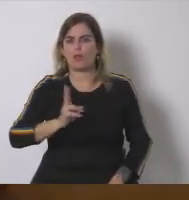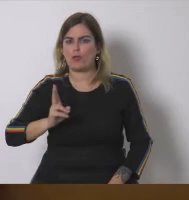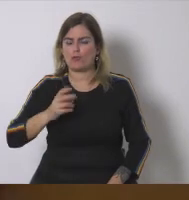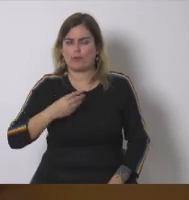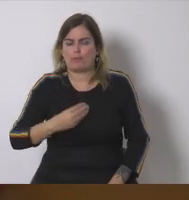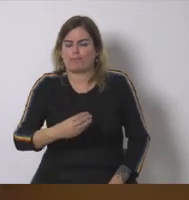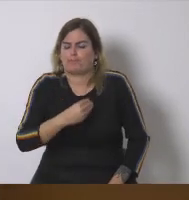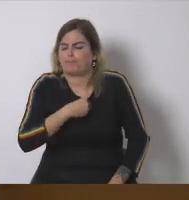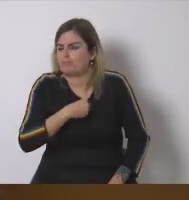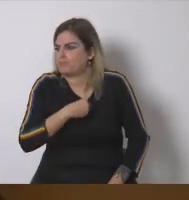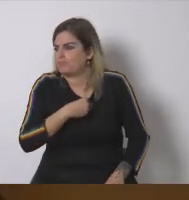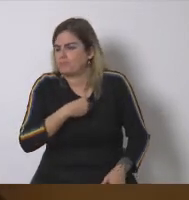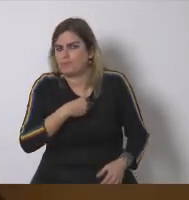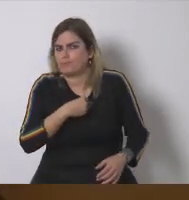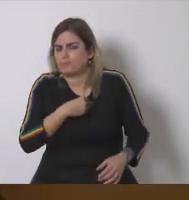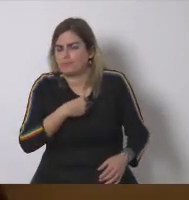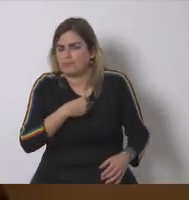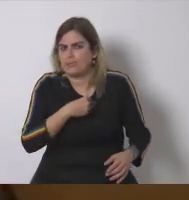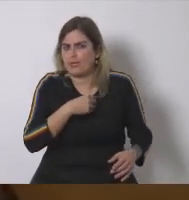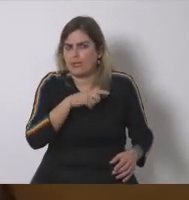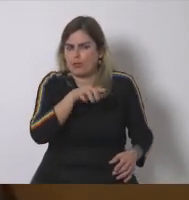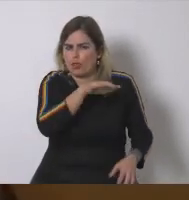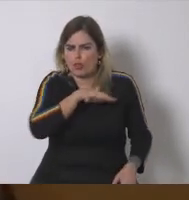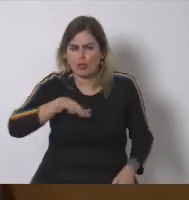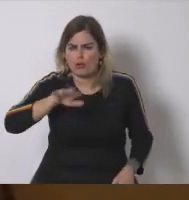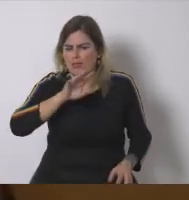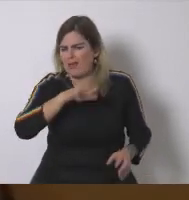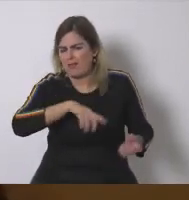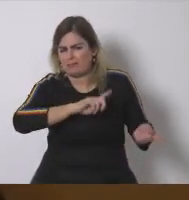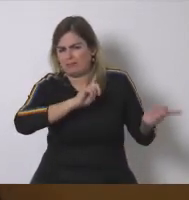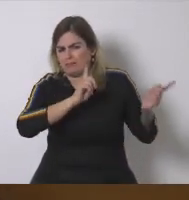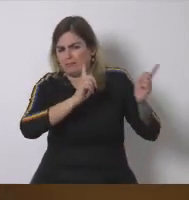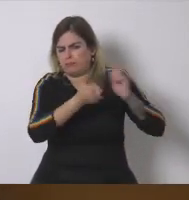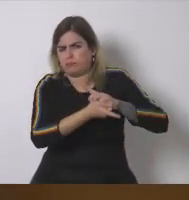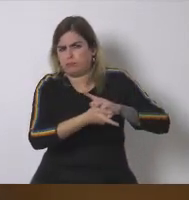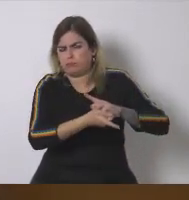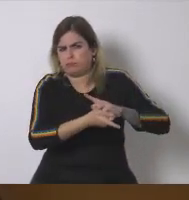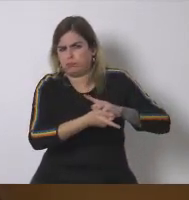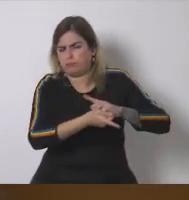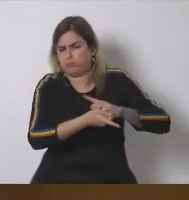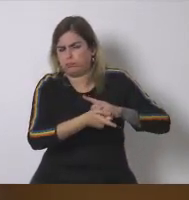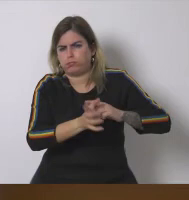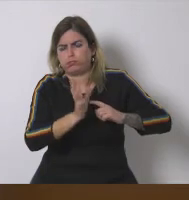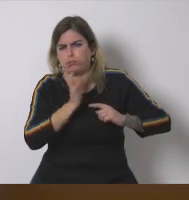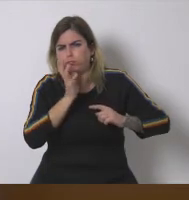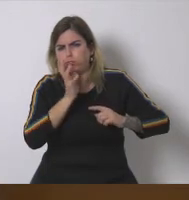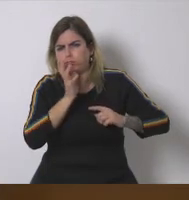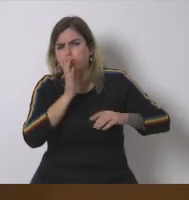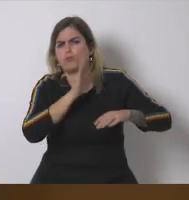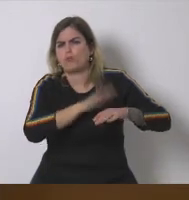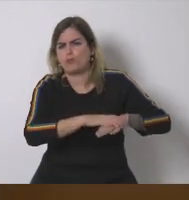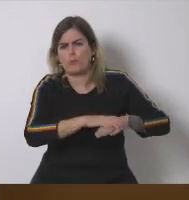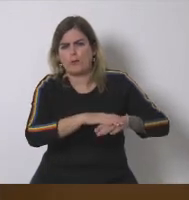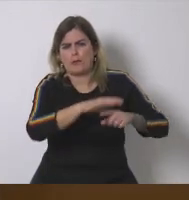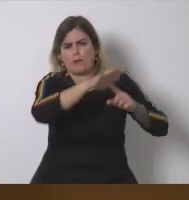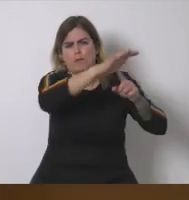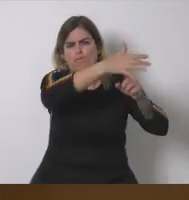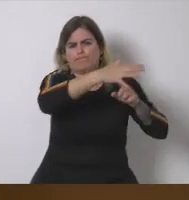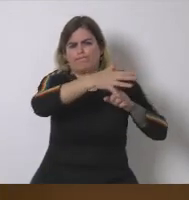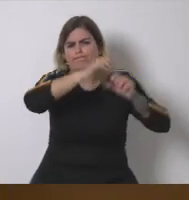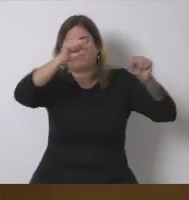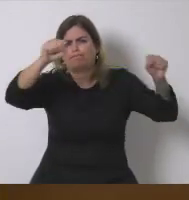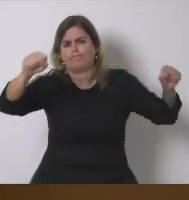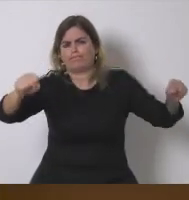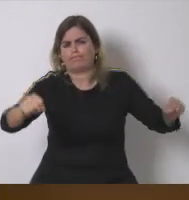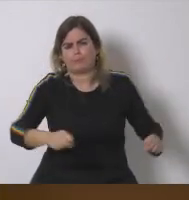y es lamentable ver cómo ha quedado transformado todo ese entorno con estas